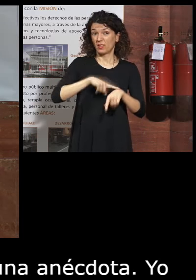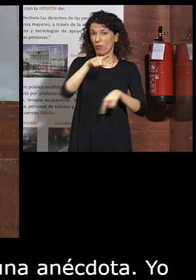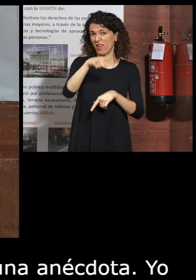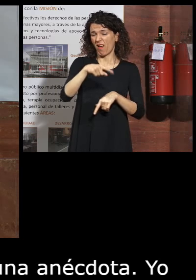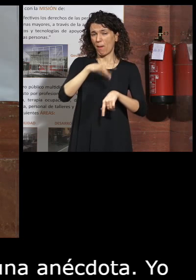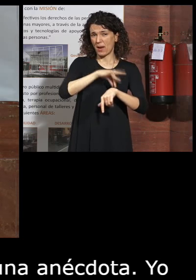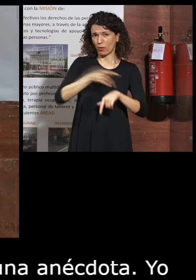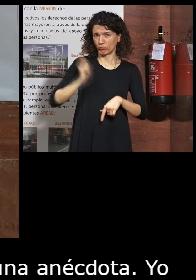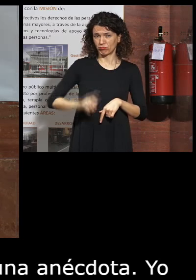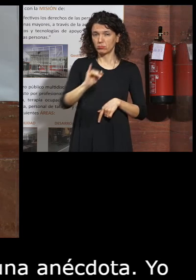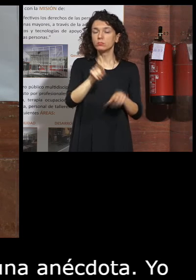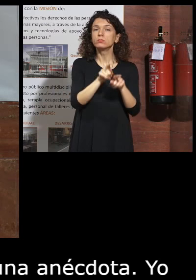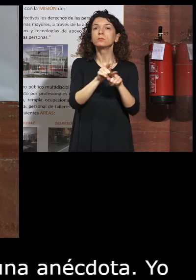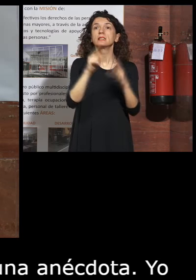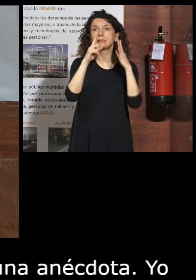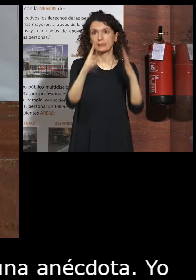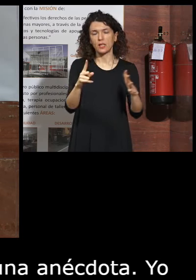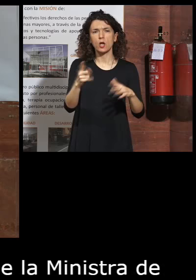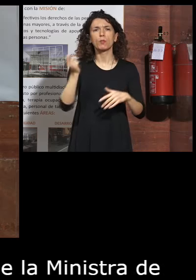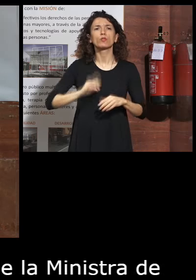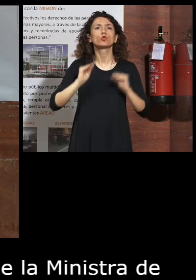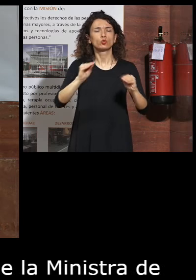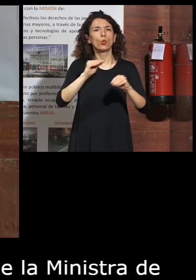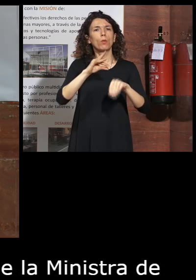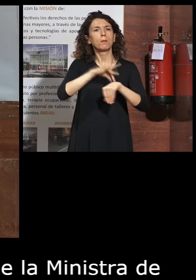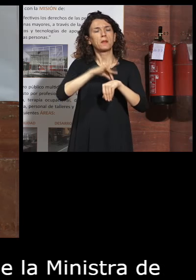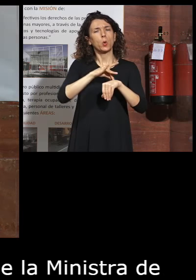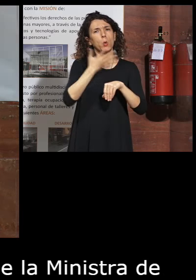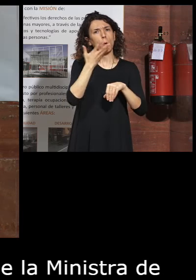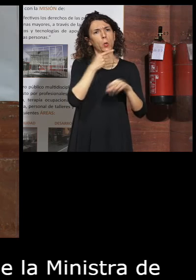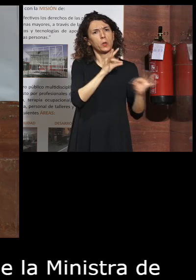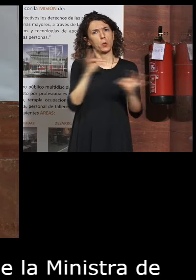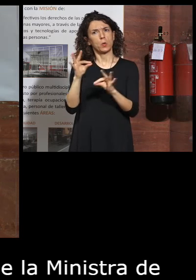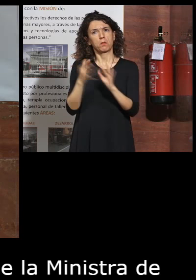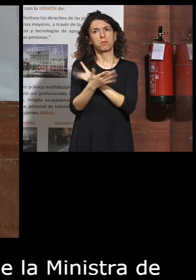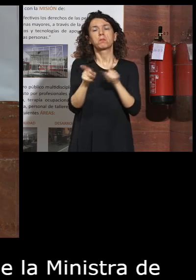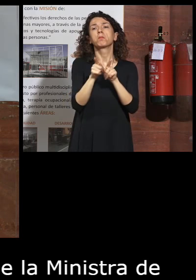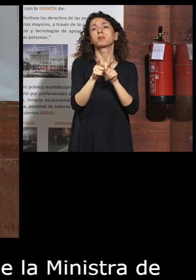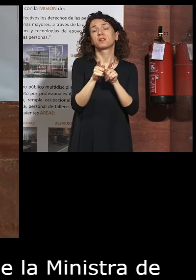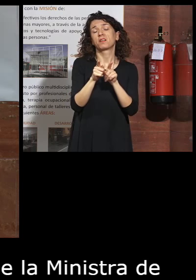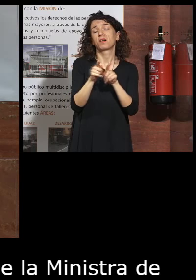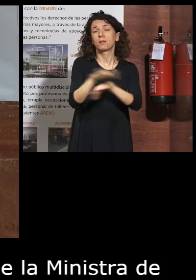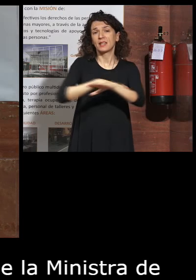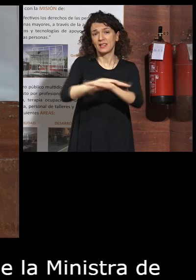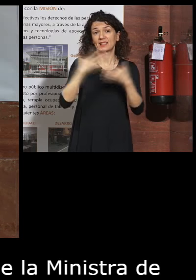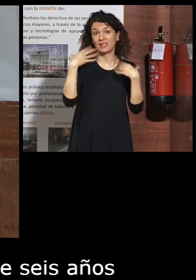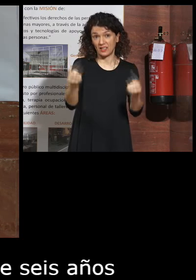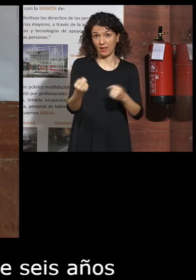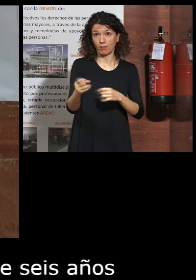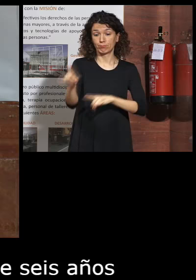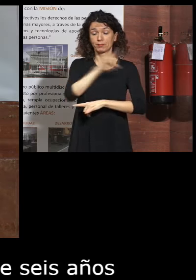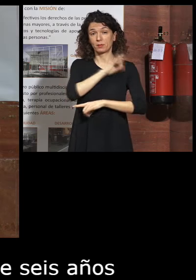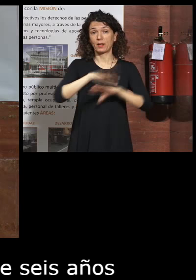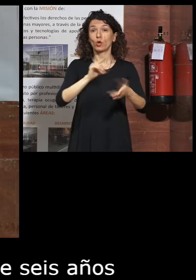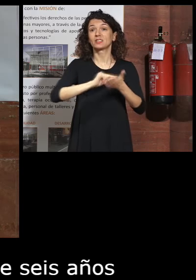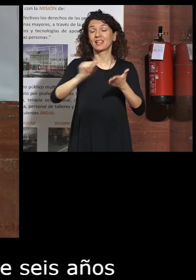Fue seis años acercándome a la profesión de médico. Posteriormente me llamó la ministra de Sanidad, Servicios Sociales e Igualdad para ser secretario de Estado